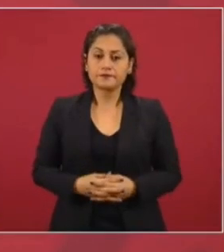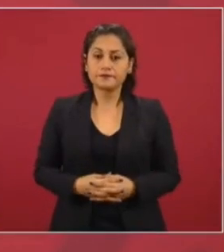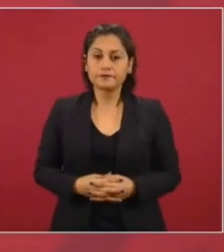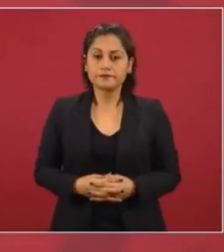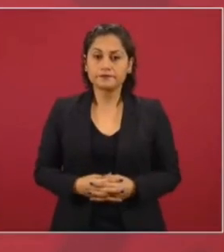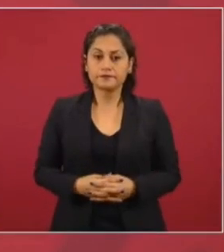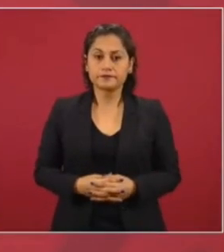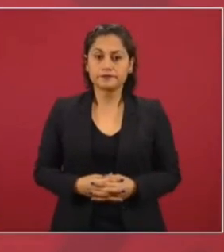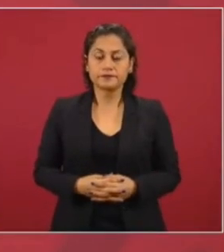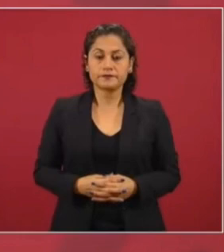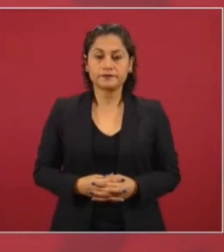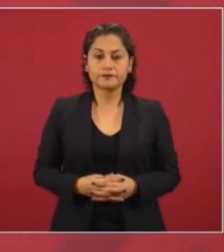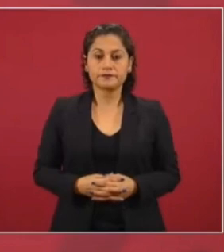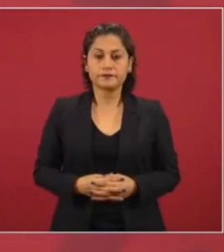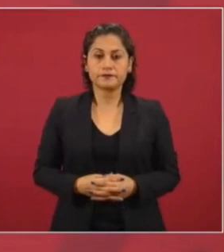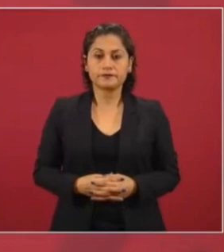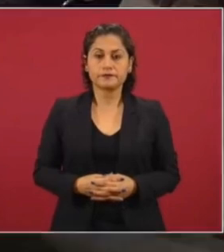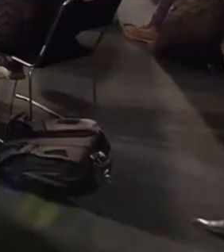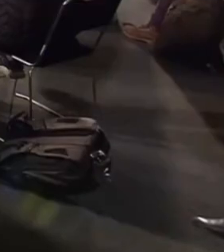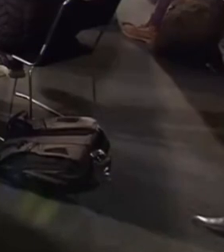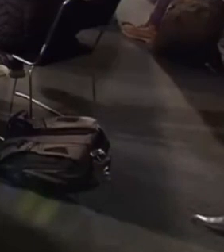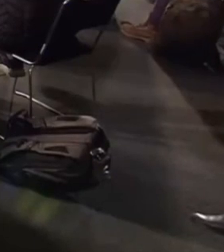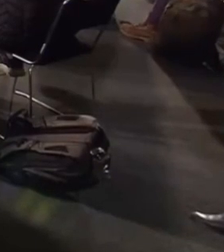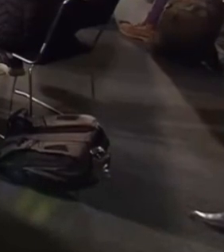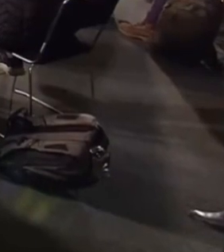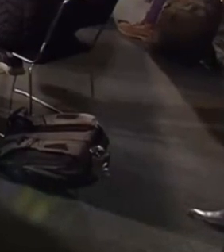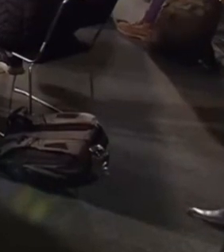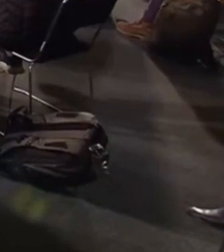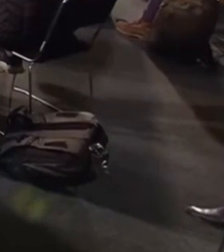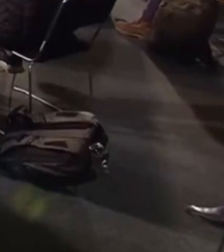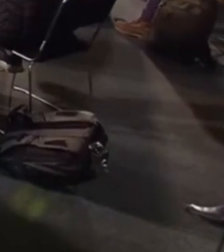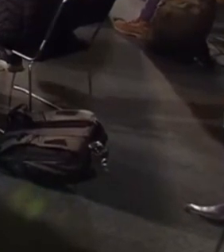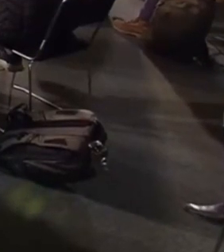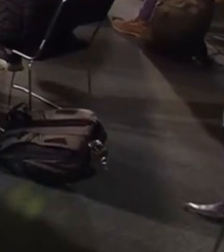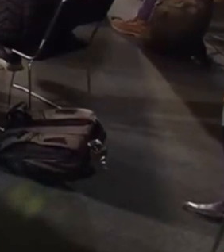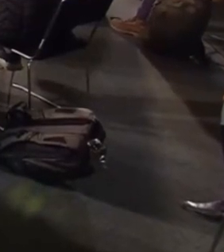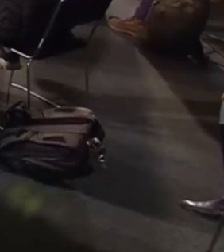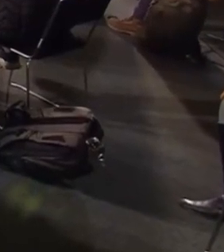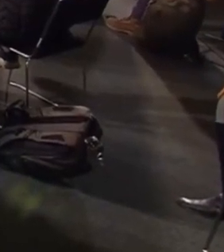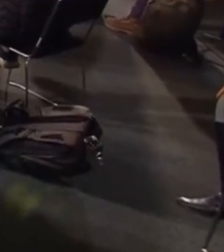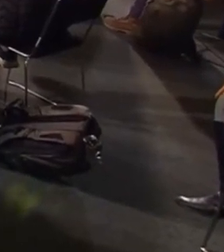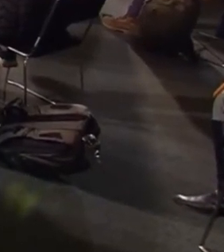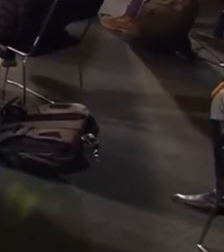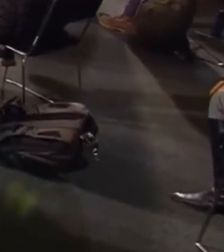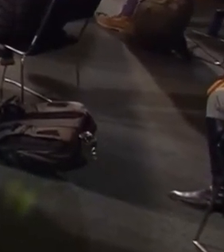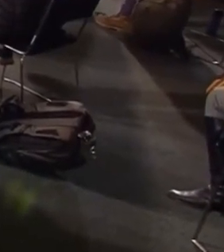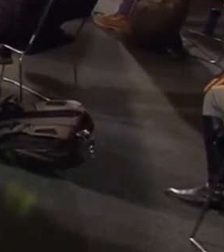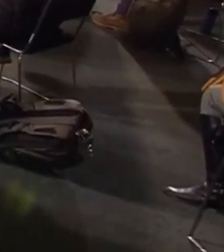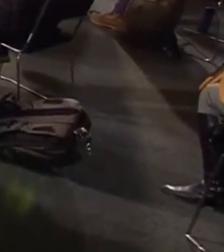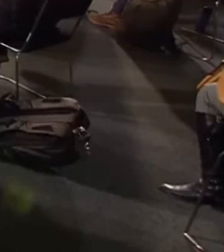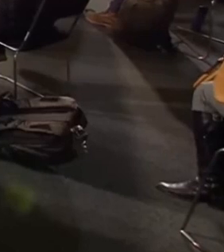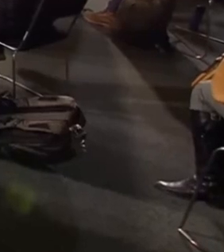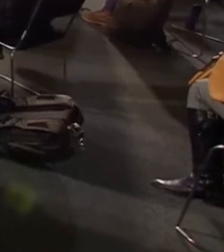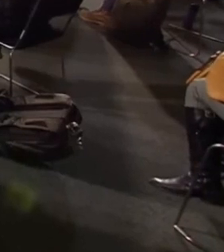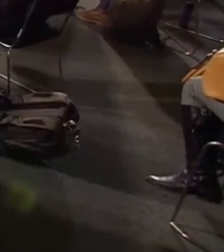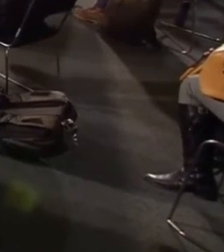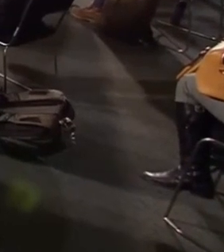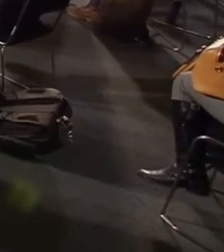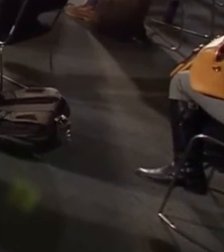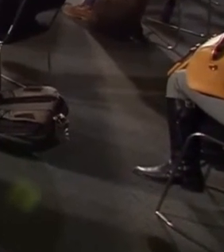y está parada la planta 15, 16 años